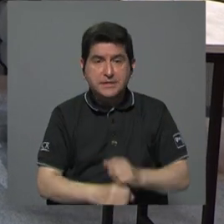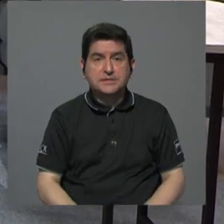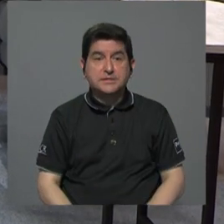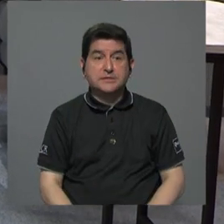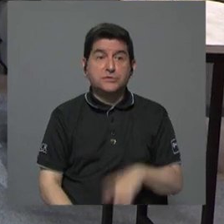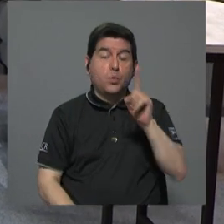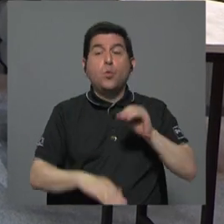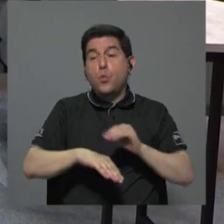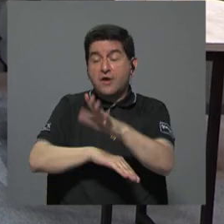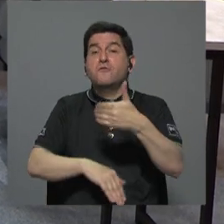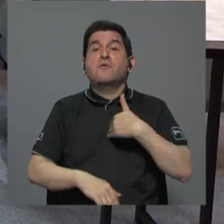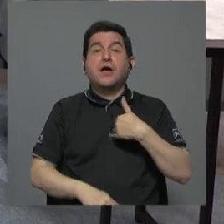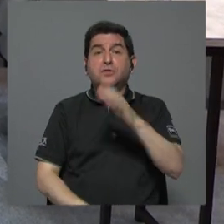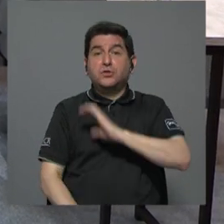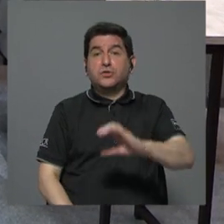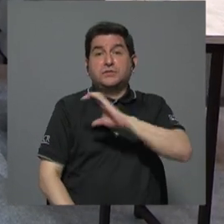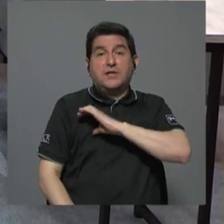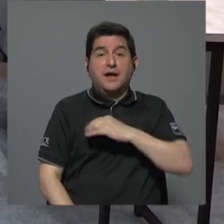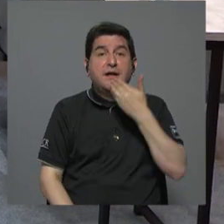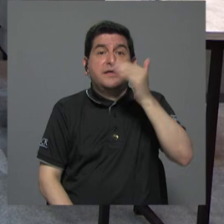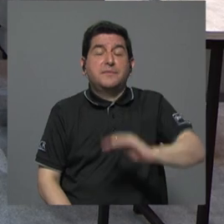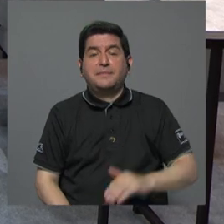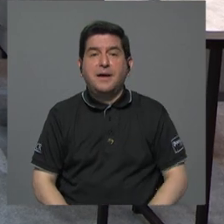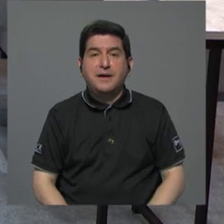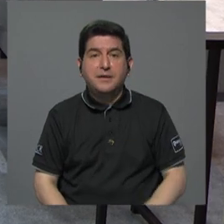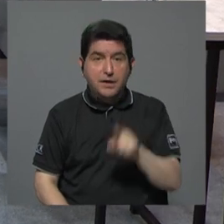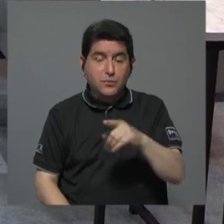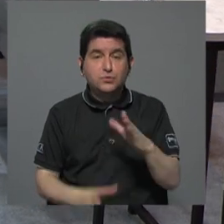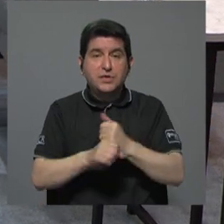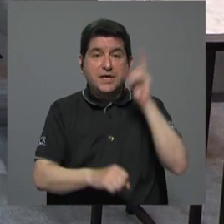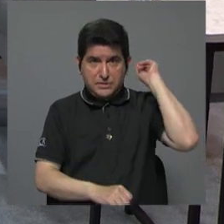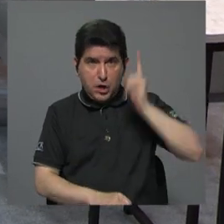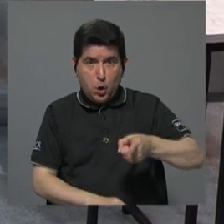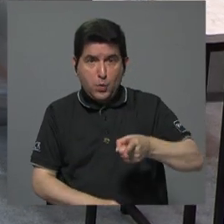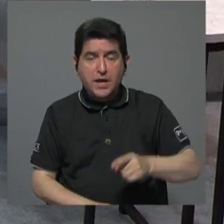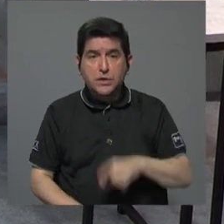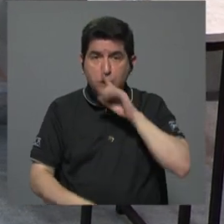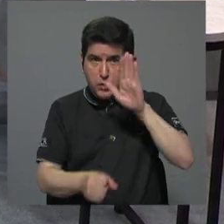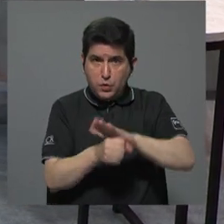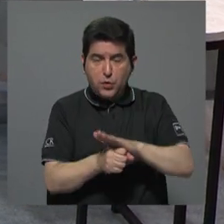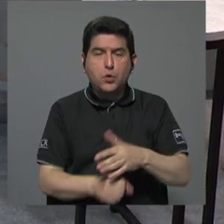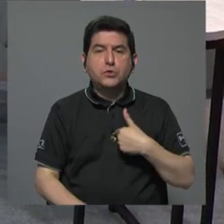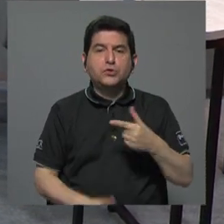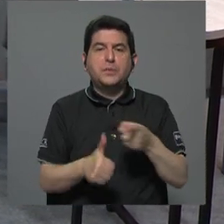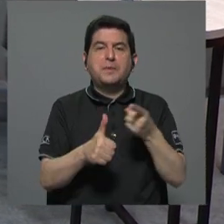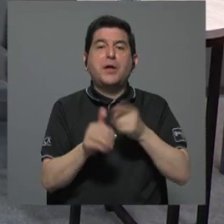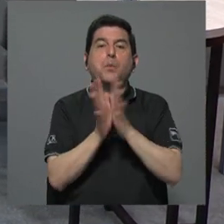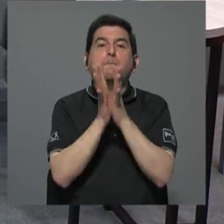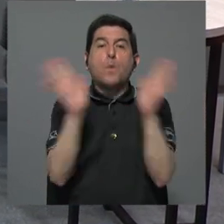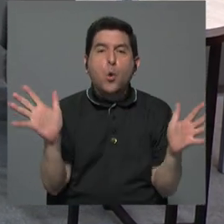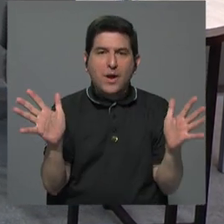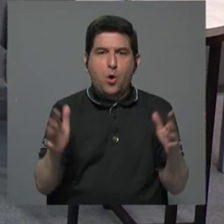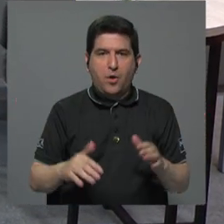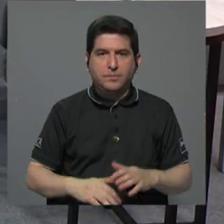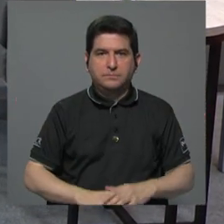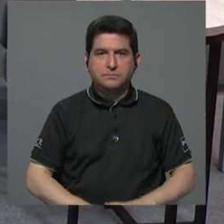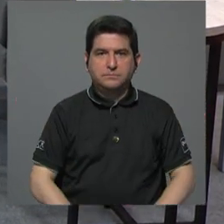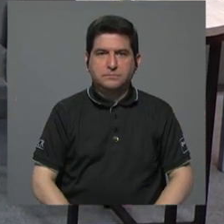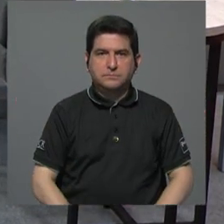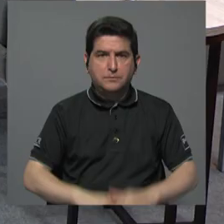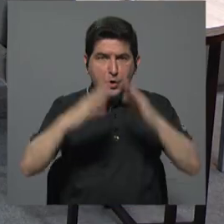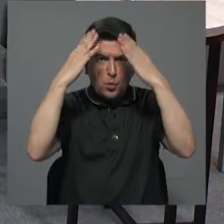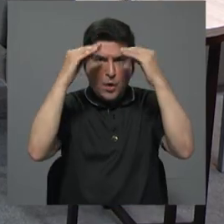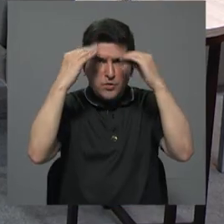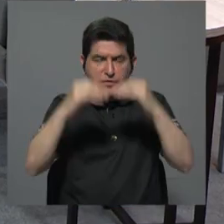alguna consecuencia cuando la calidad es mala ¿usted lo haría vinculante o Hernando Guerrero? yo primero que nada lo haría público cuando hay un